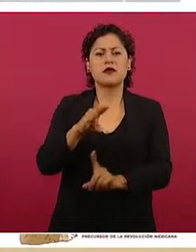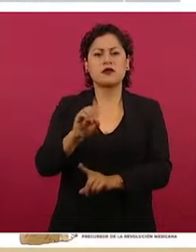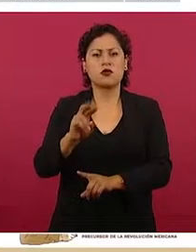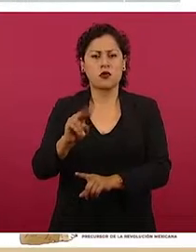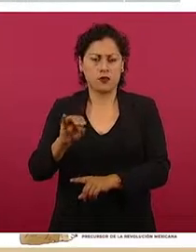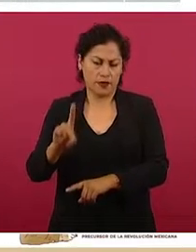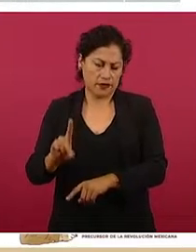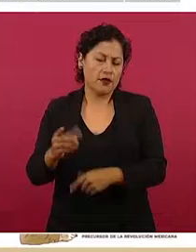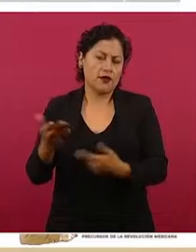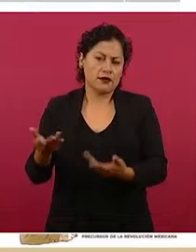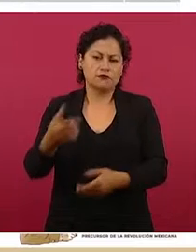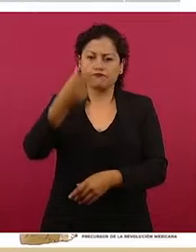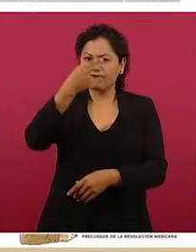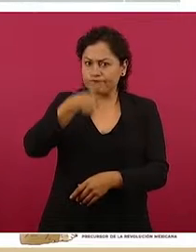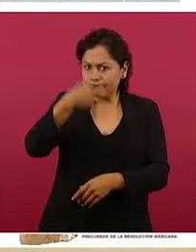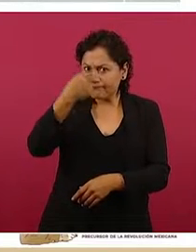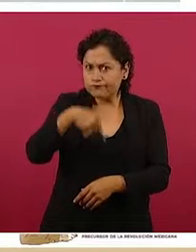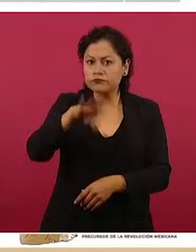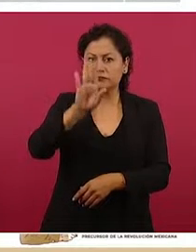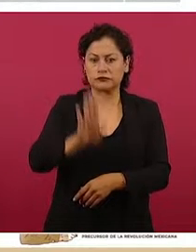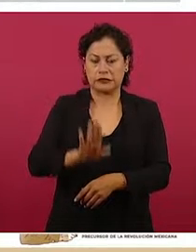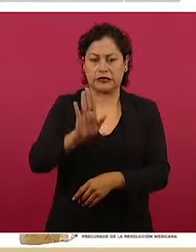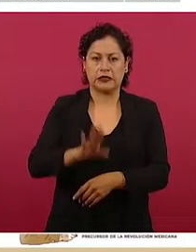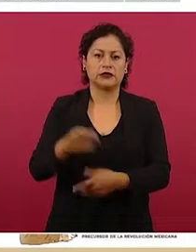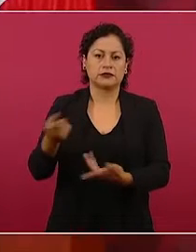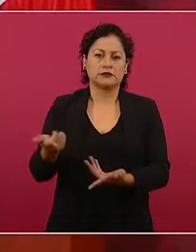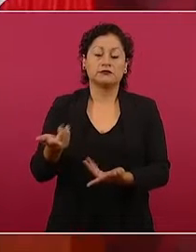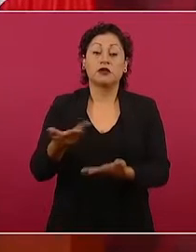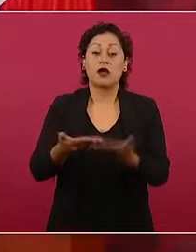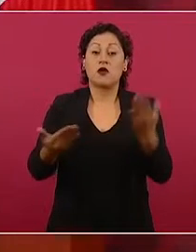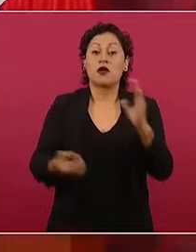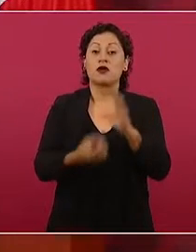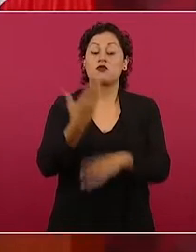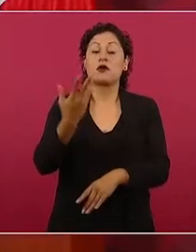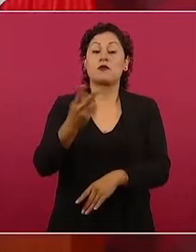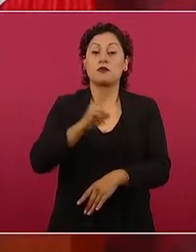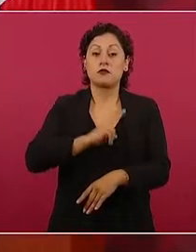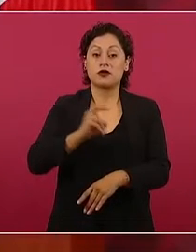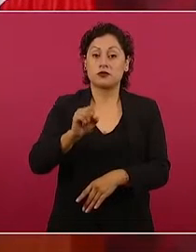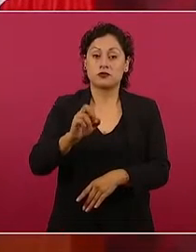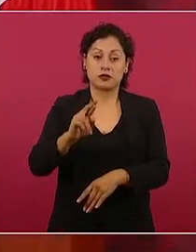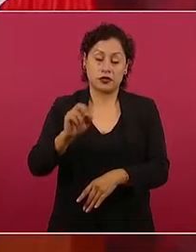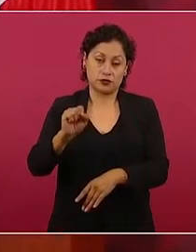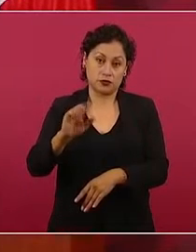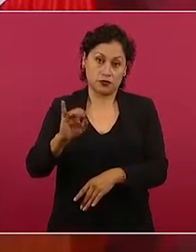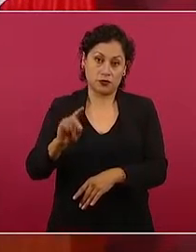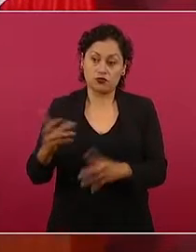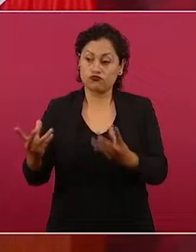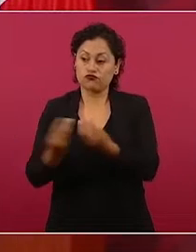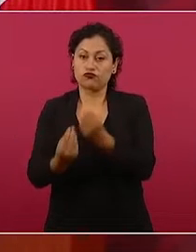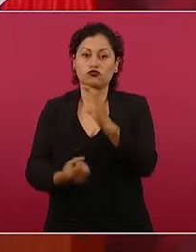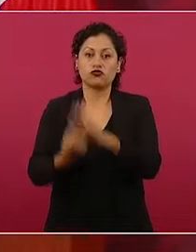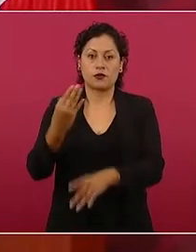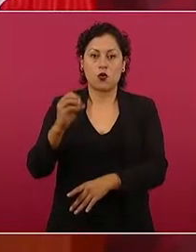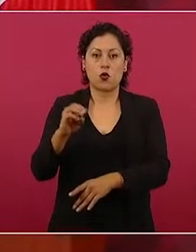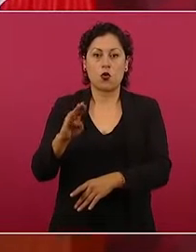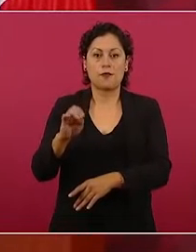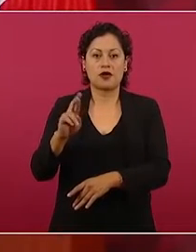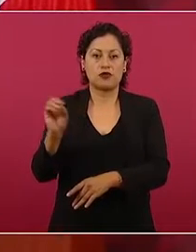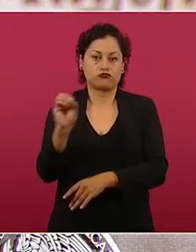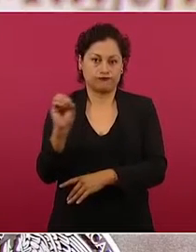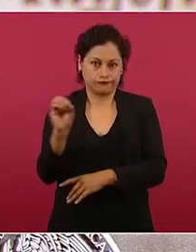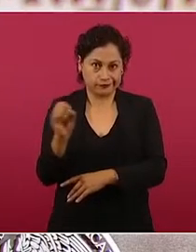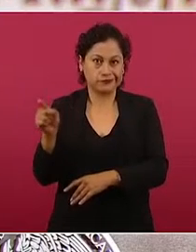coronavirus y ahora este virus SARS-CoV-2 también lo da con la variante Ómicron. Ya había ocurrido con la ola anterior,